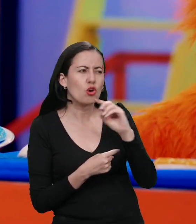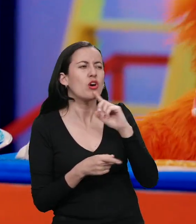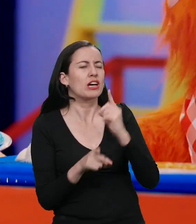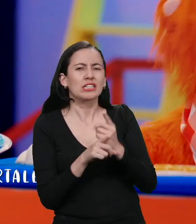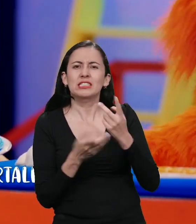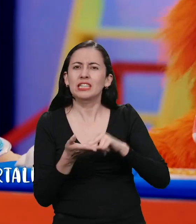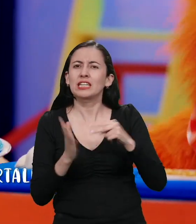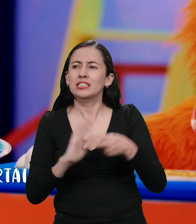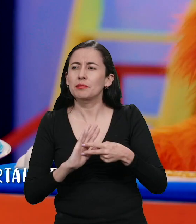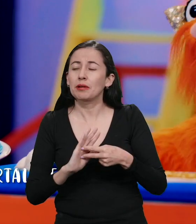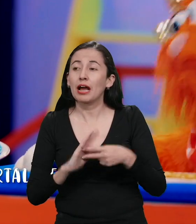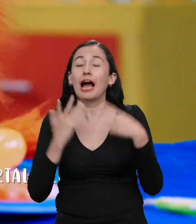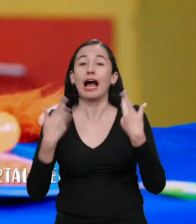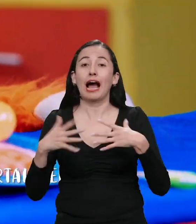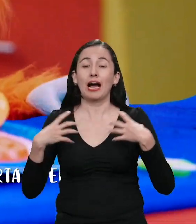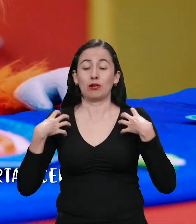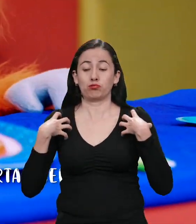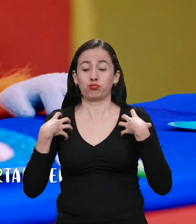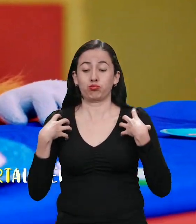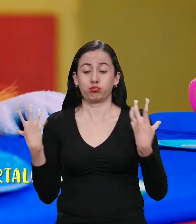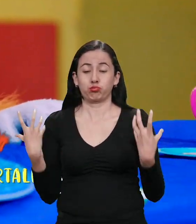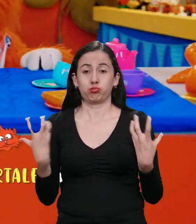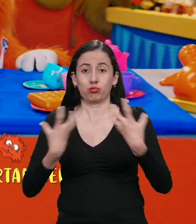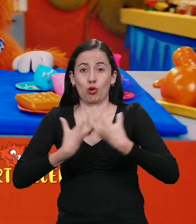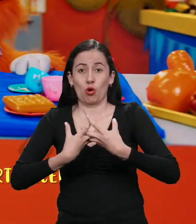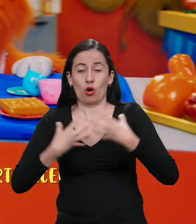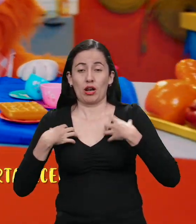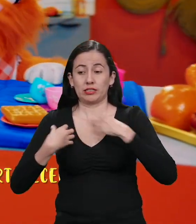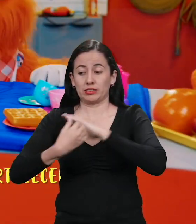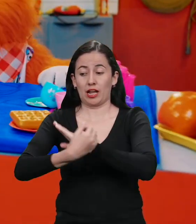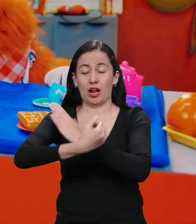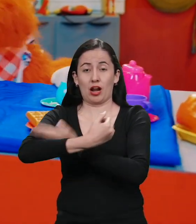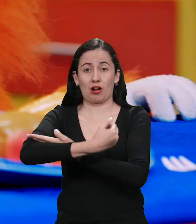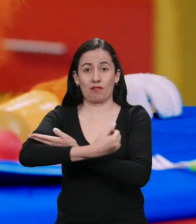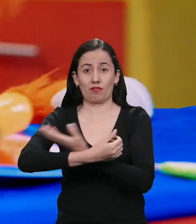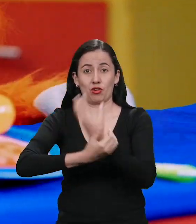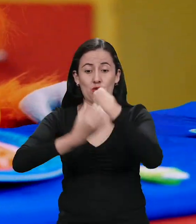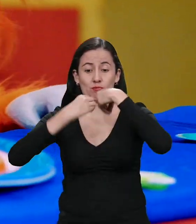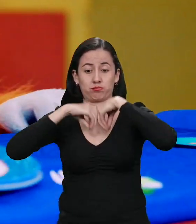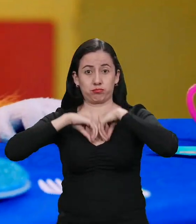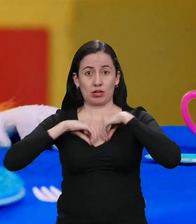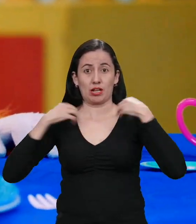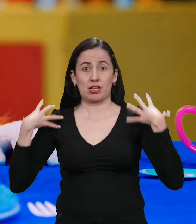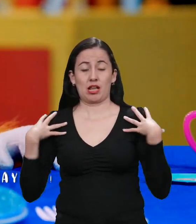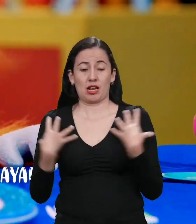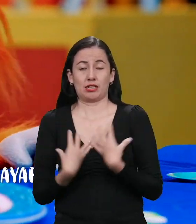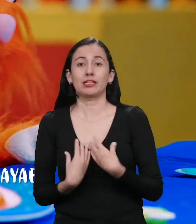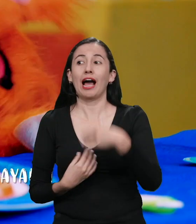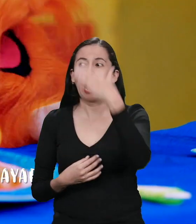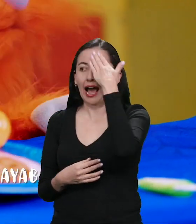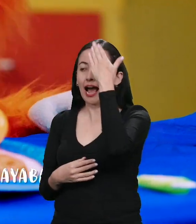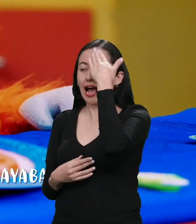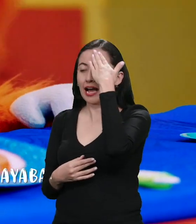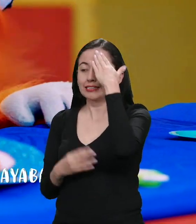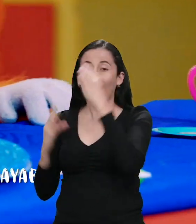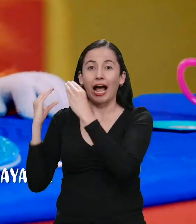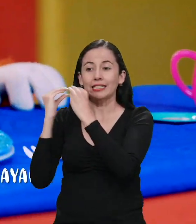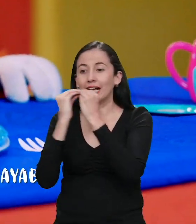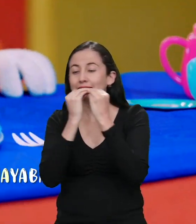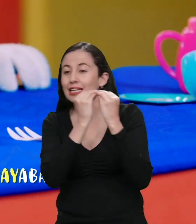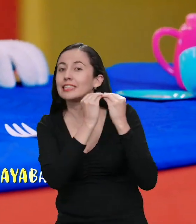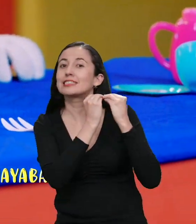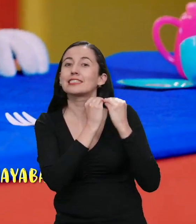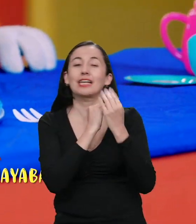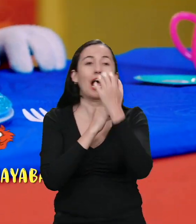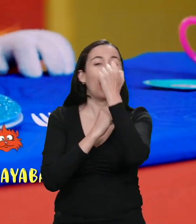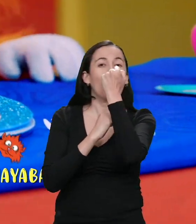¿Licopeno? ¡Sí, licopeno! Para las células fortalecer. ¿Fortalecer? ¡Mmm! ¡Ya sé! Sandía,